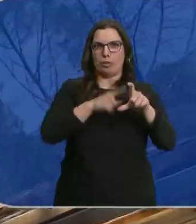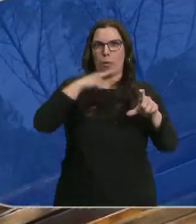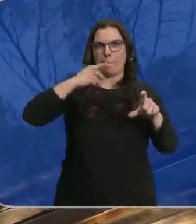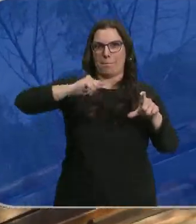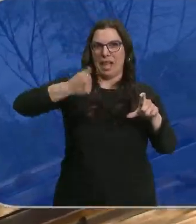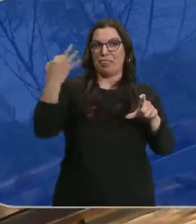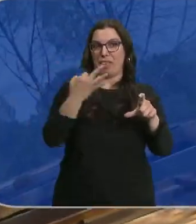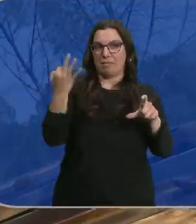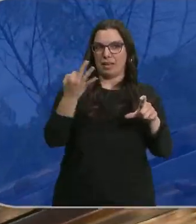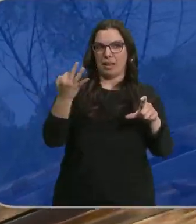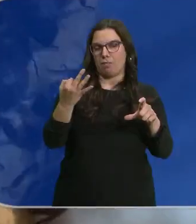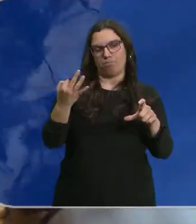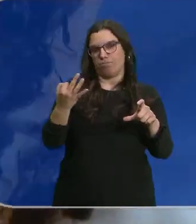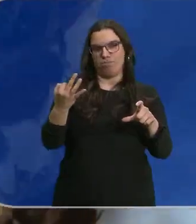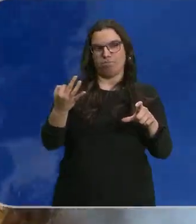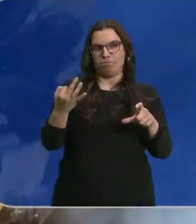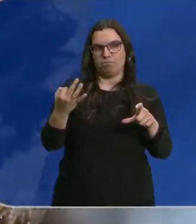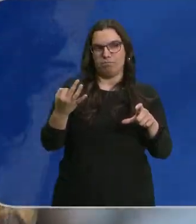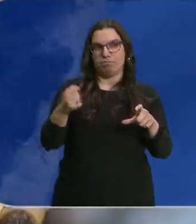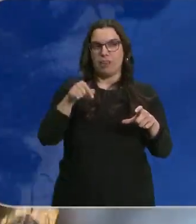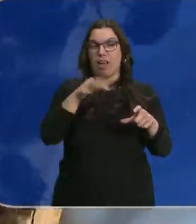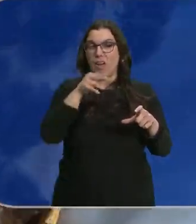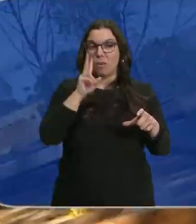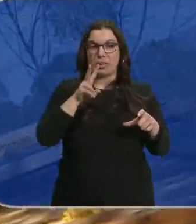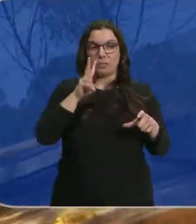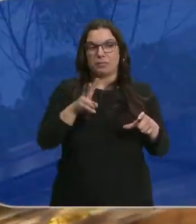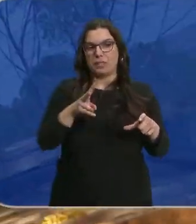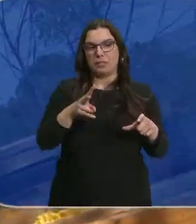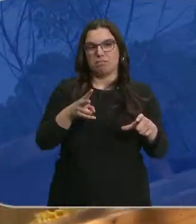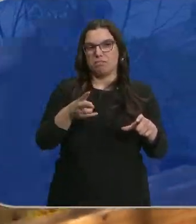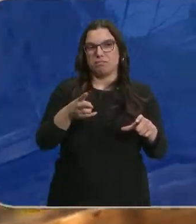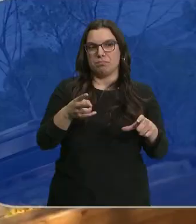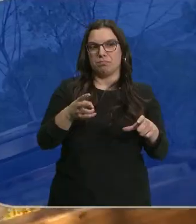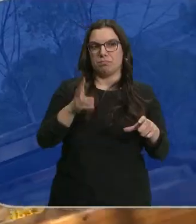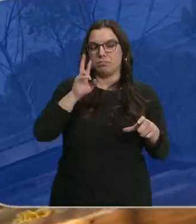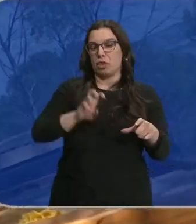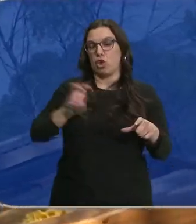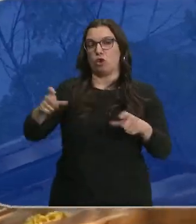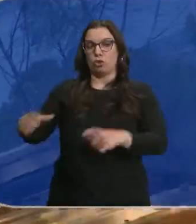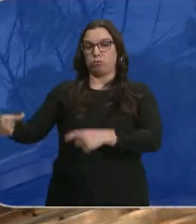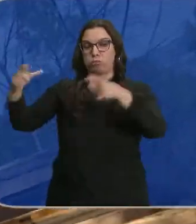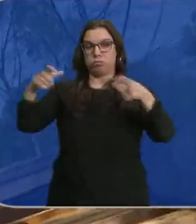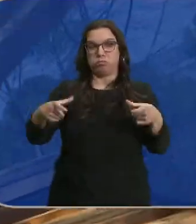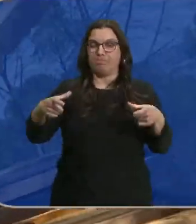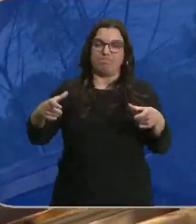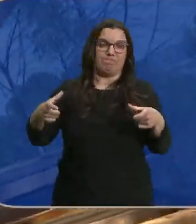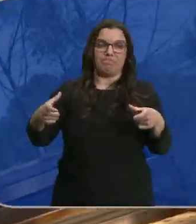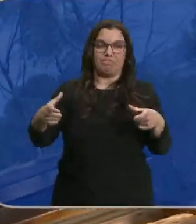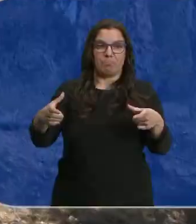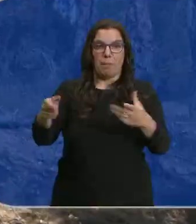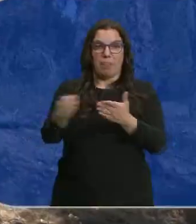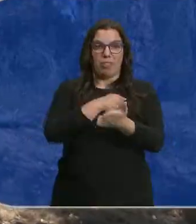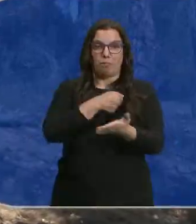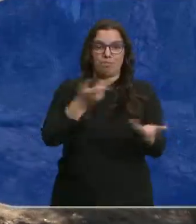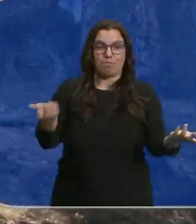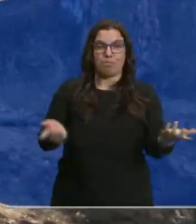y completamente operculado. La miel que tiene este cuadro, la miel que tiene este otro, que es absolutamente nada.